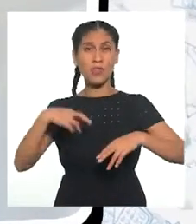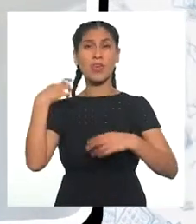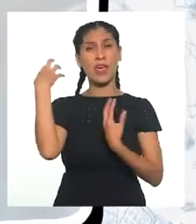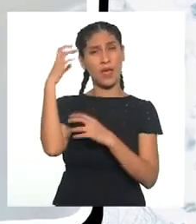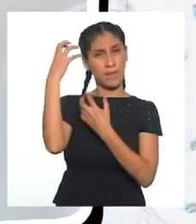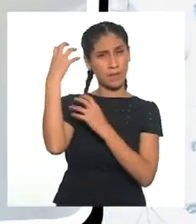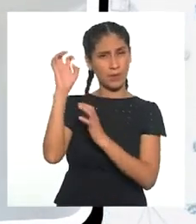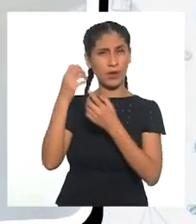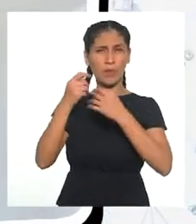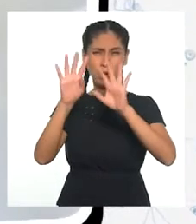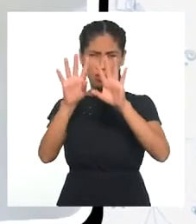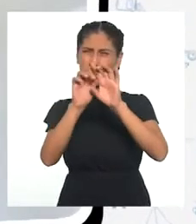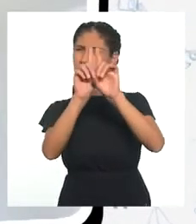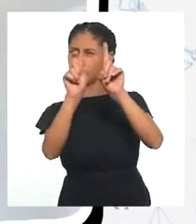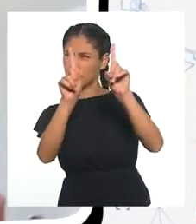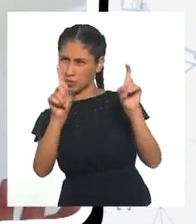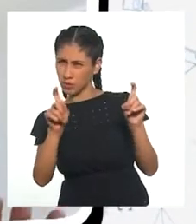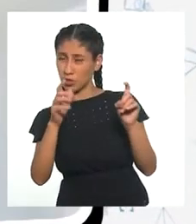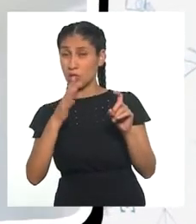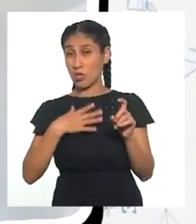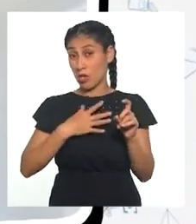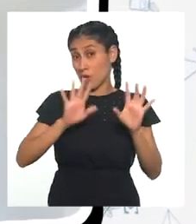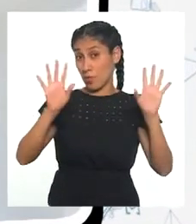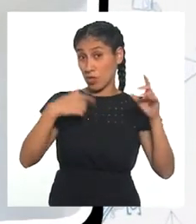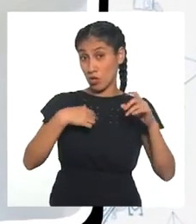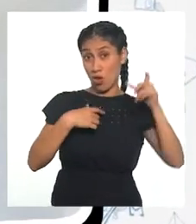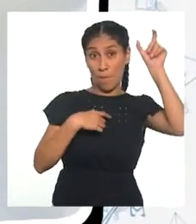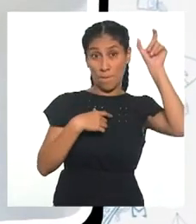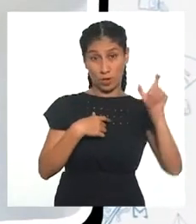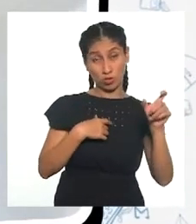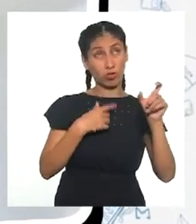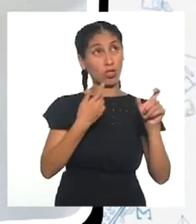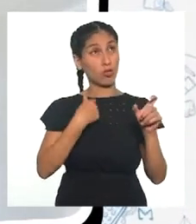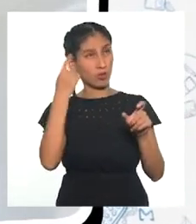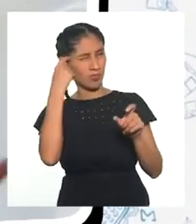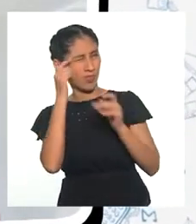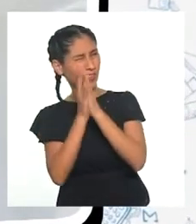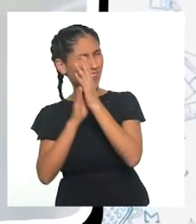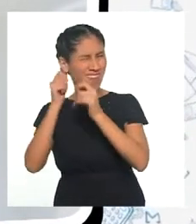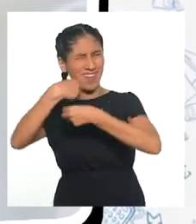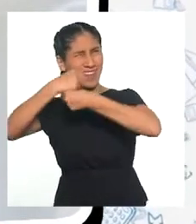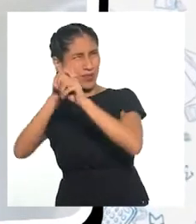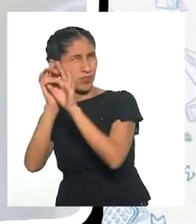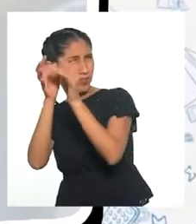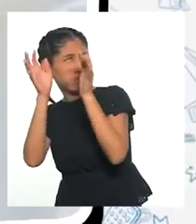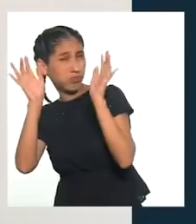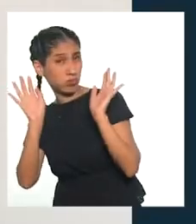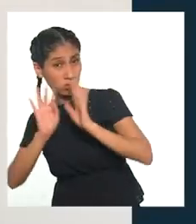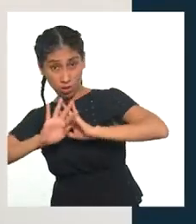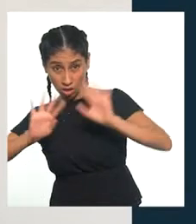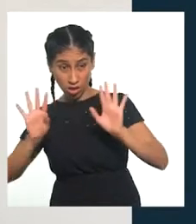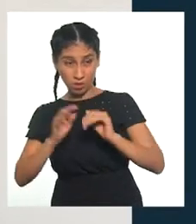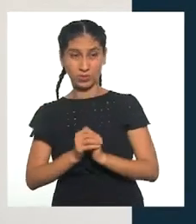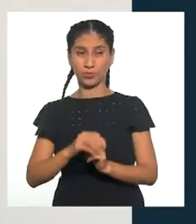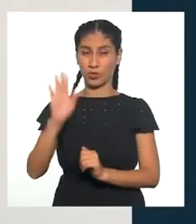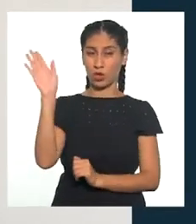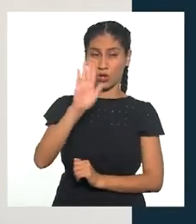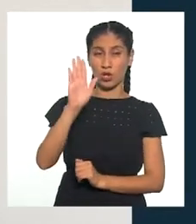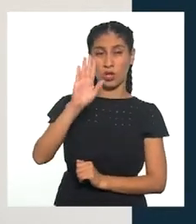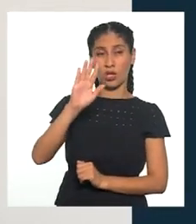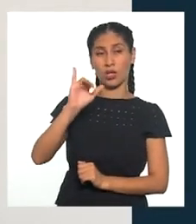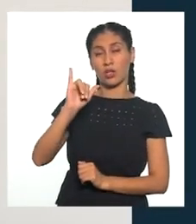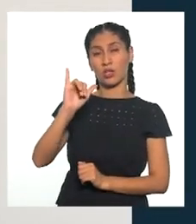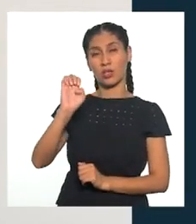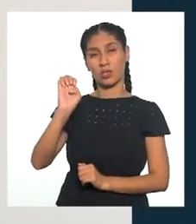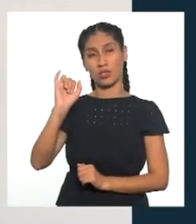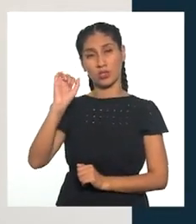persona especialmente creativa? ¿Hay alguna manera de desarrollar mi creatividad o además como una habilidad innata? Hola, Jamie. Un